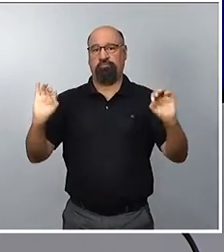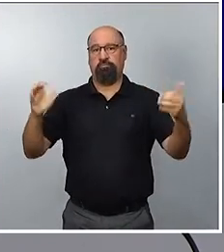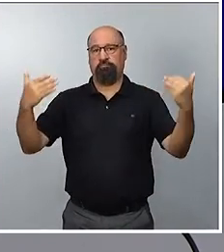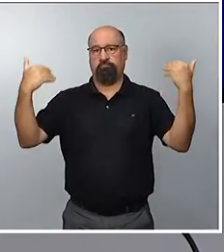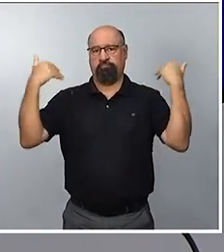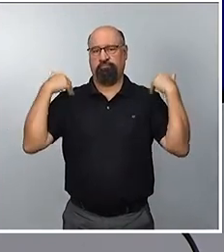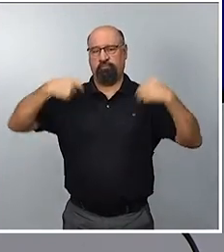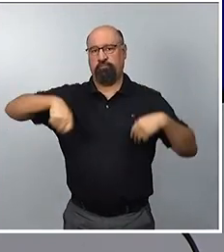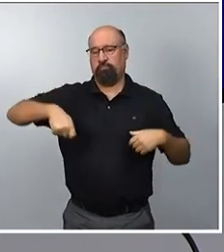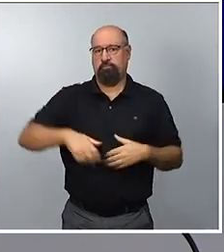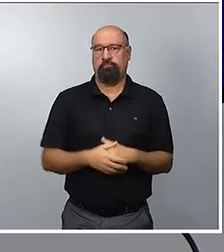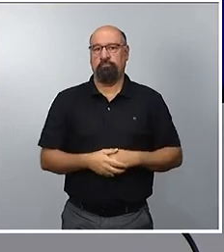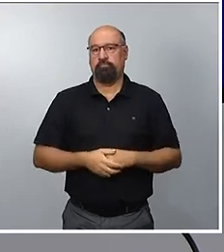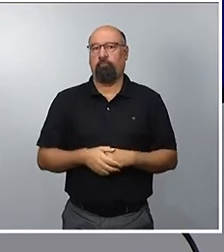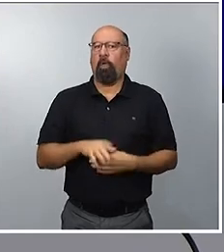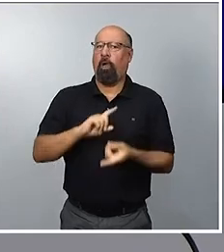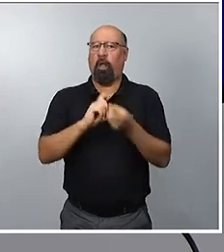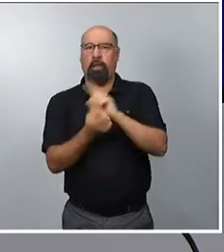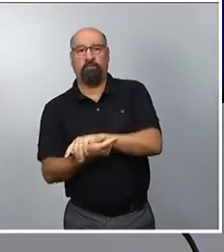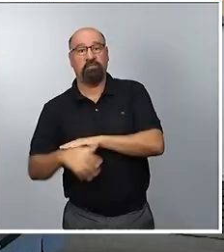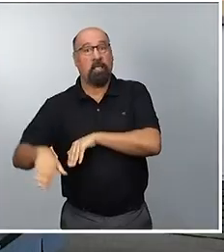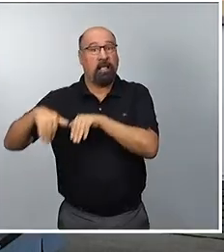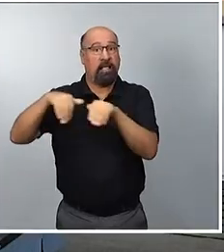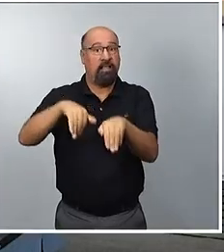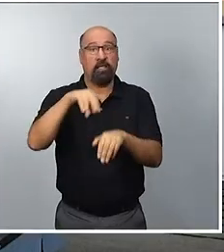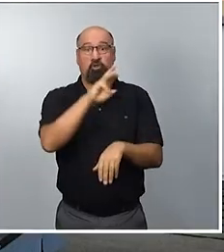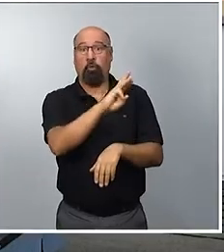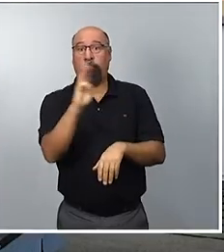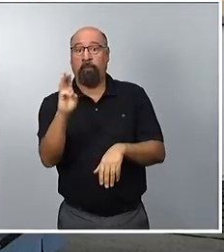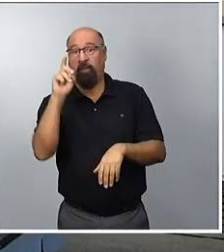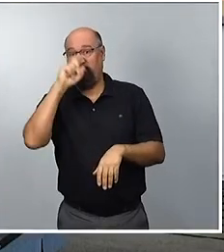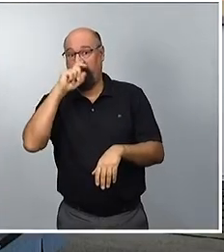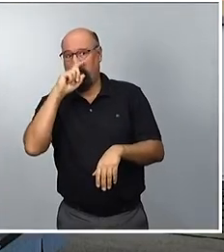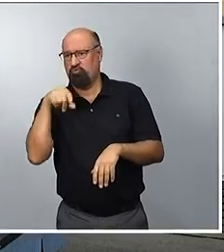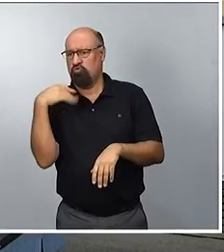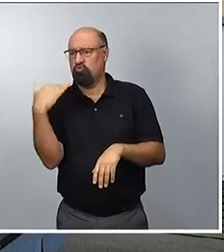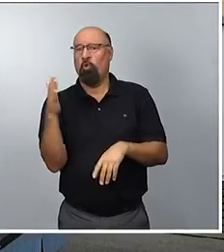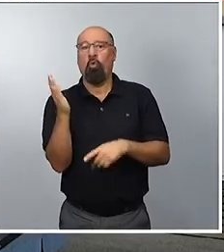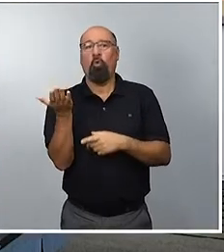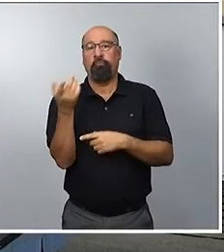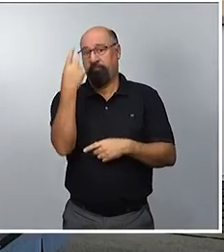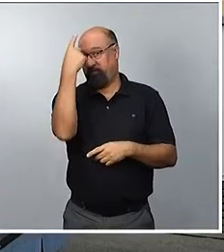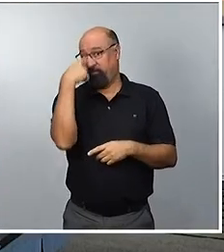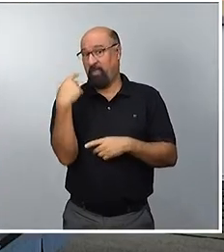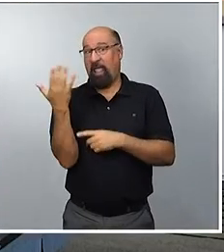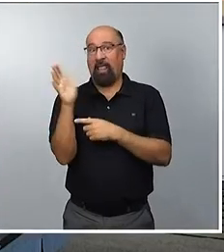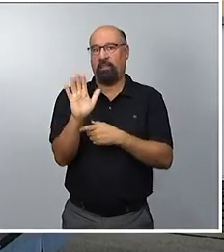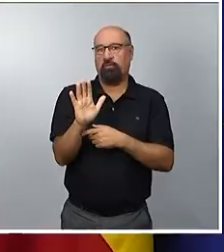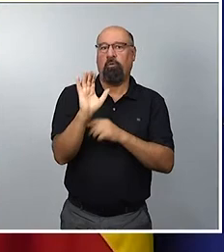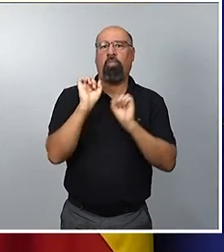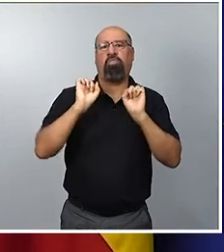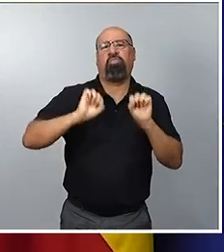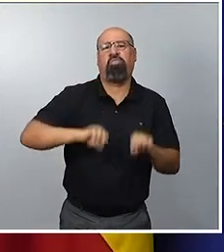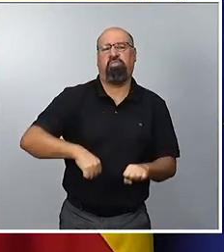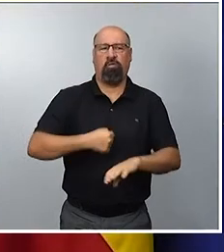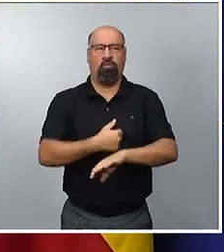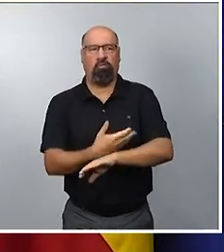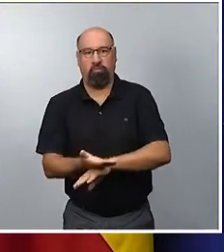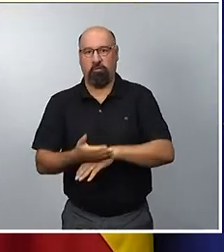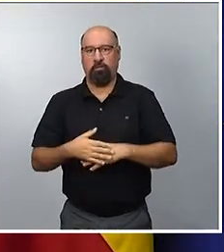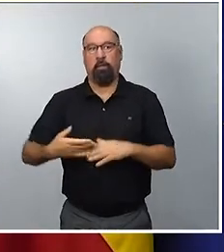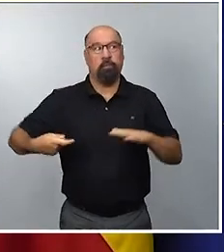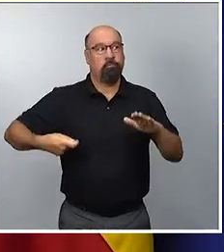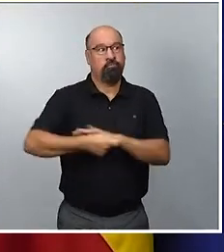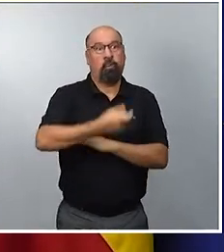actitud que está teniendo el candidato, que ustedes están pudiendo observar, que es una actitud dilatoria. Se ha pedido un